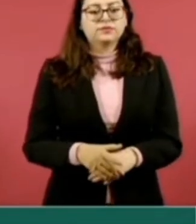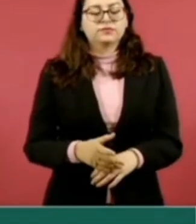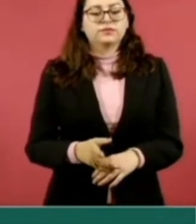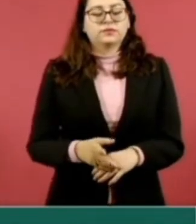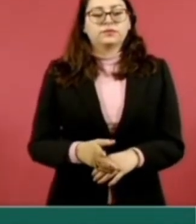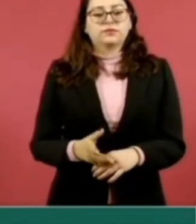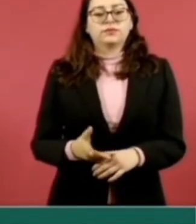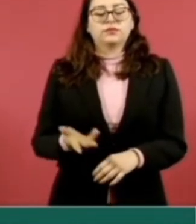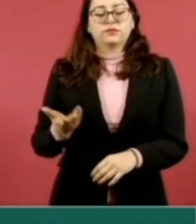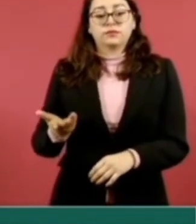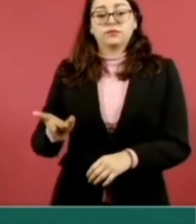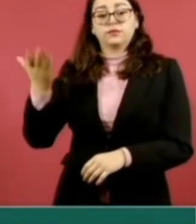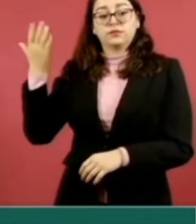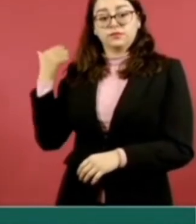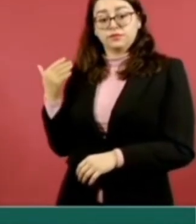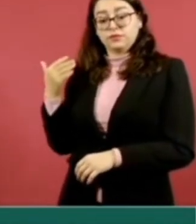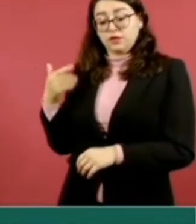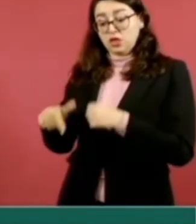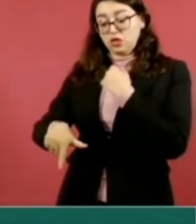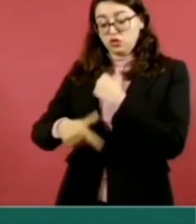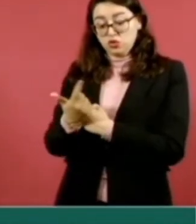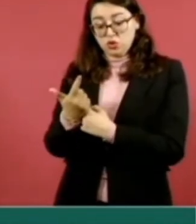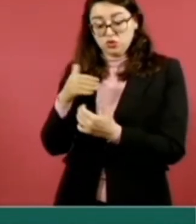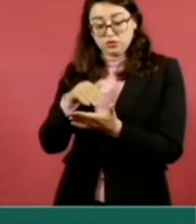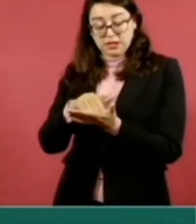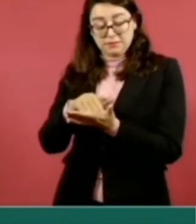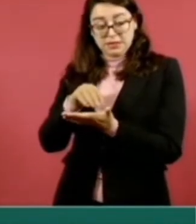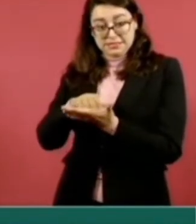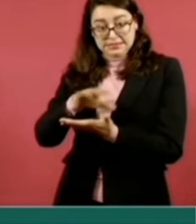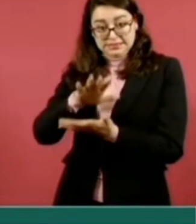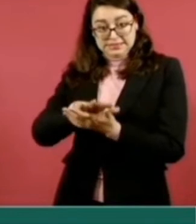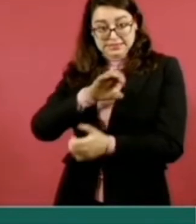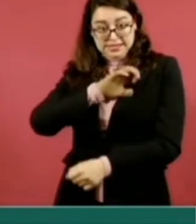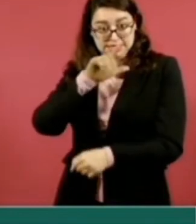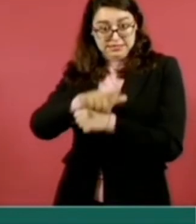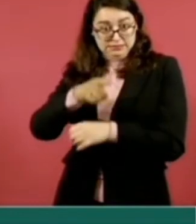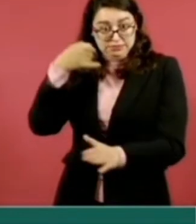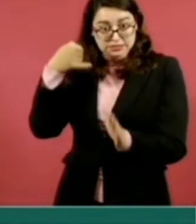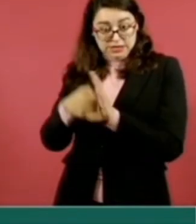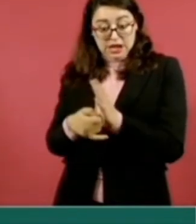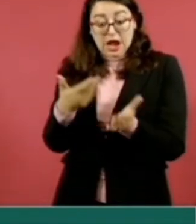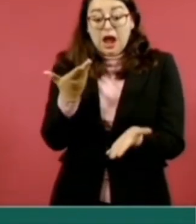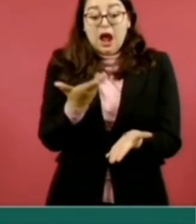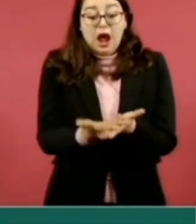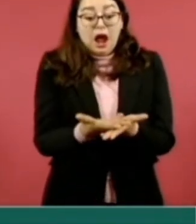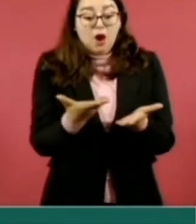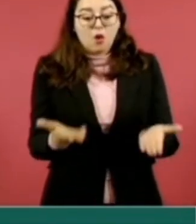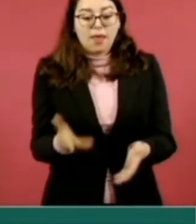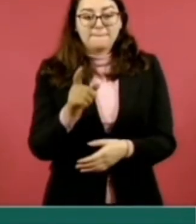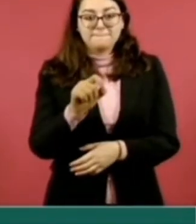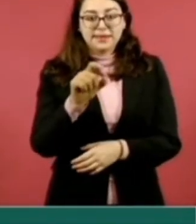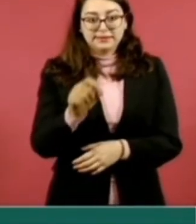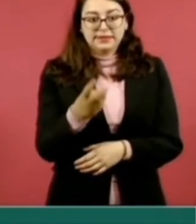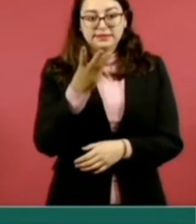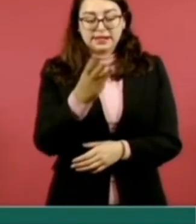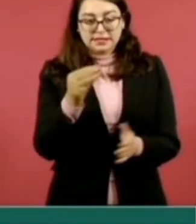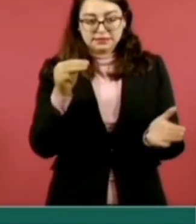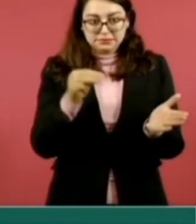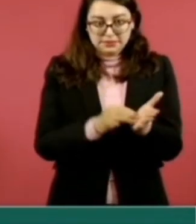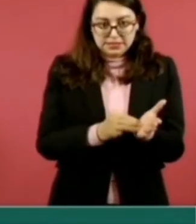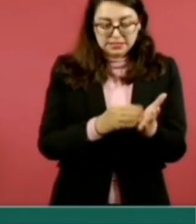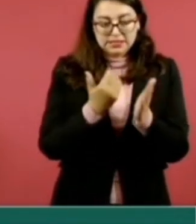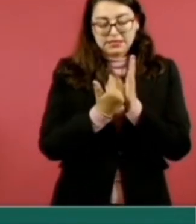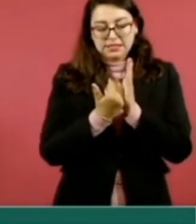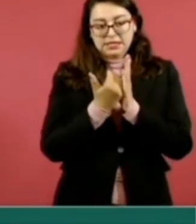mensual pasó de 12 mil 644 consultas de especialidad a 23 mil 644, un